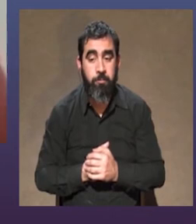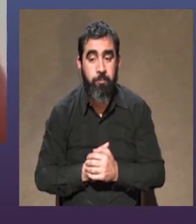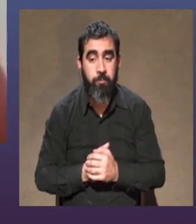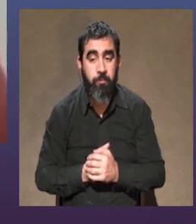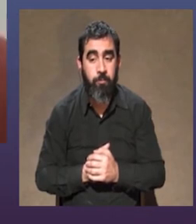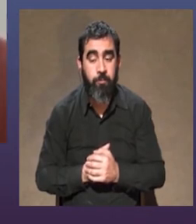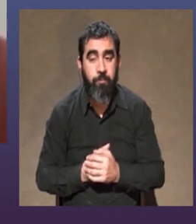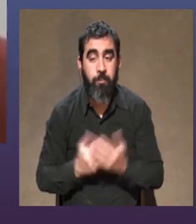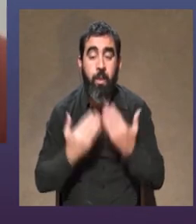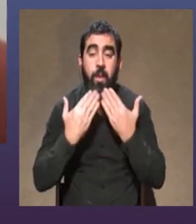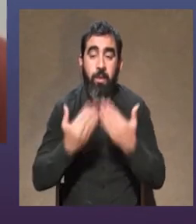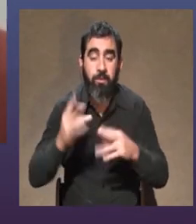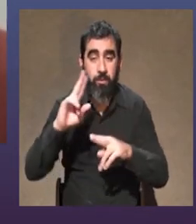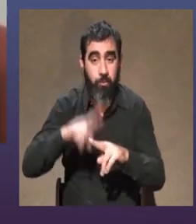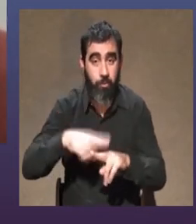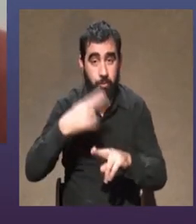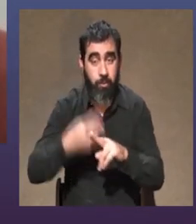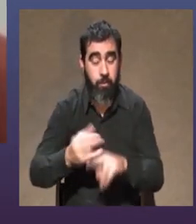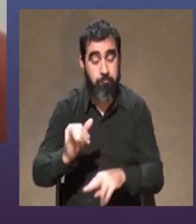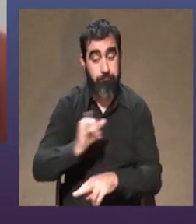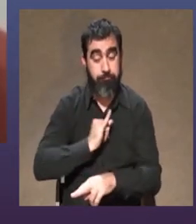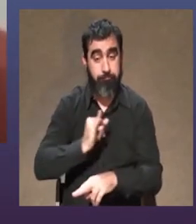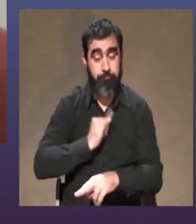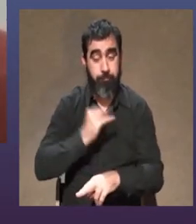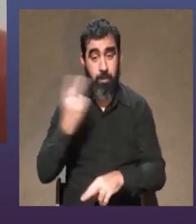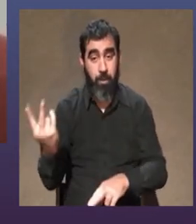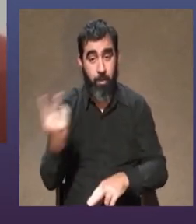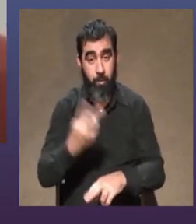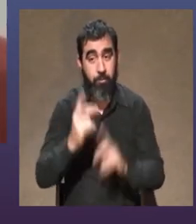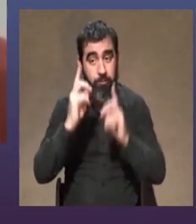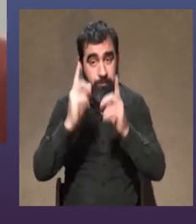Bueno, gracias de nuevo porque me identifico mucho con las dos